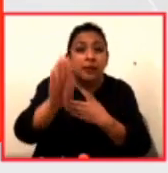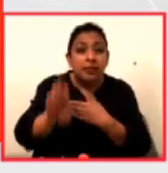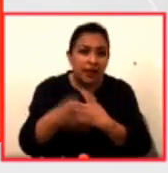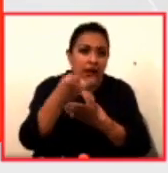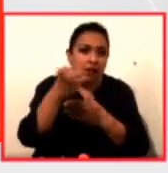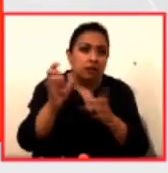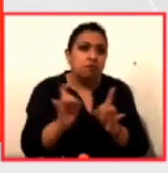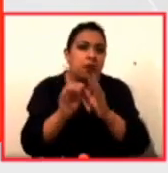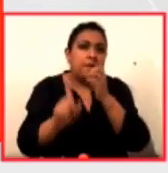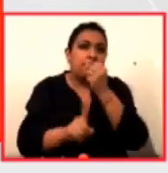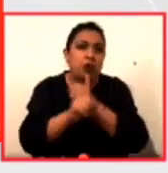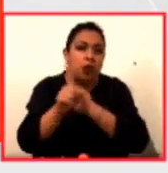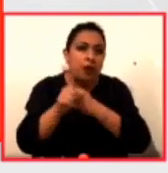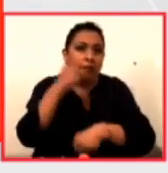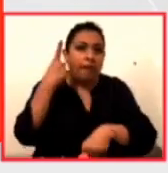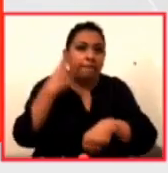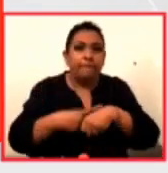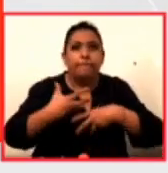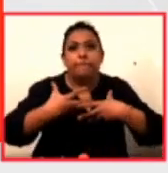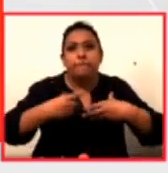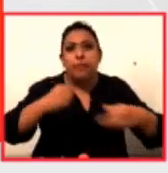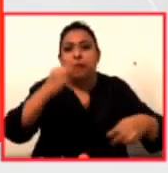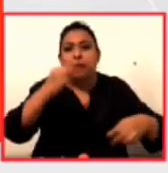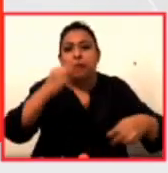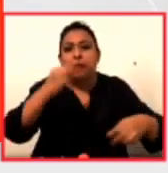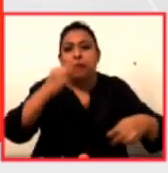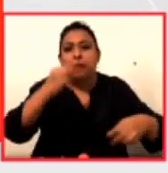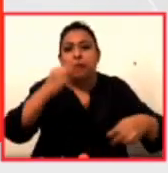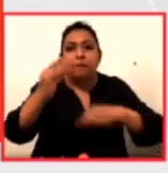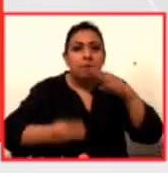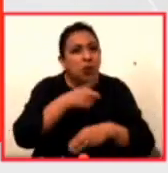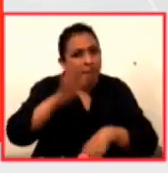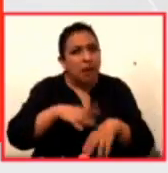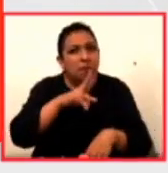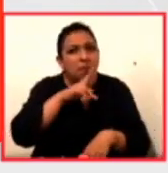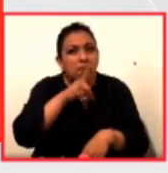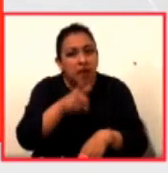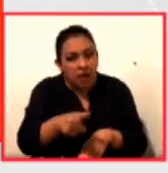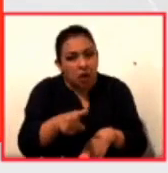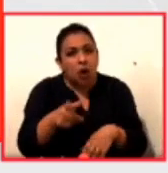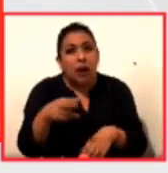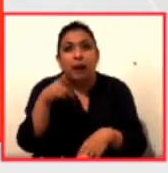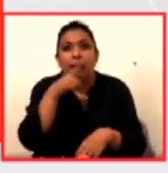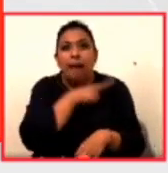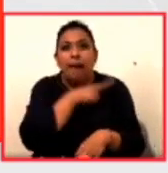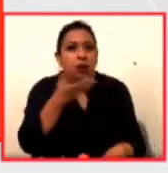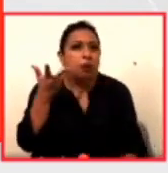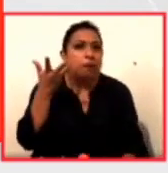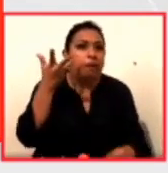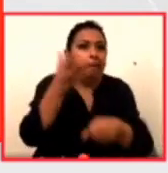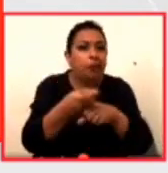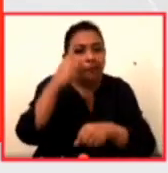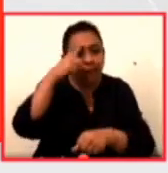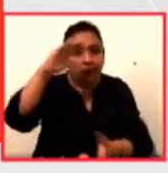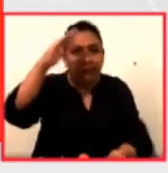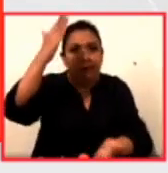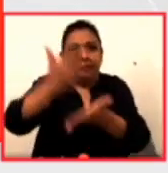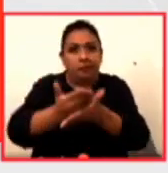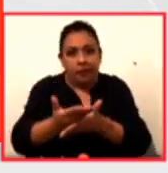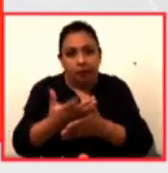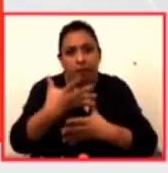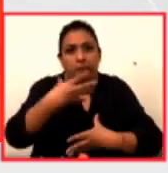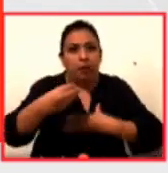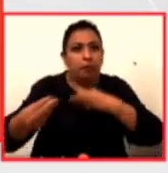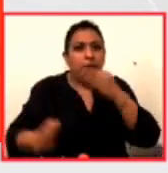de situaciones de pandemia y actuar con mucha mayor cantidad y prontitud para tratar de contener nuevos brotes